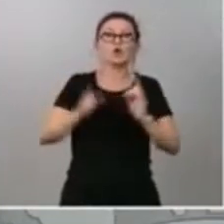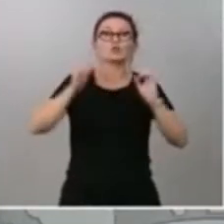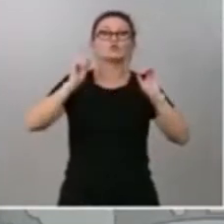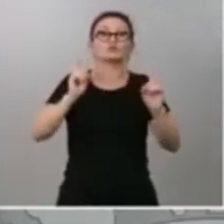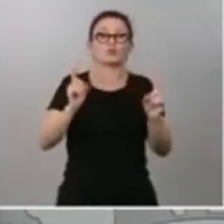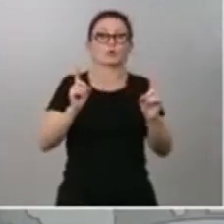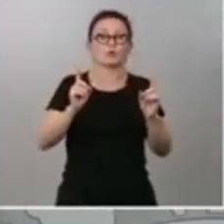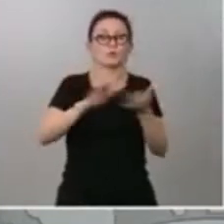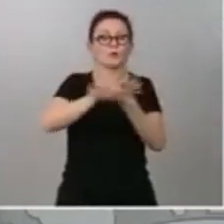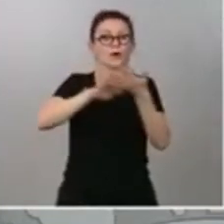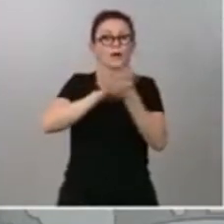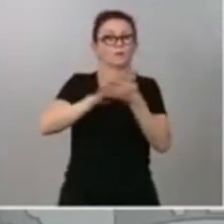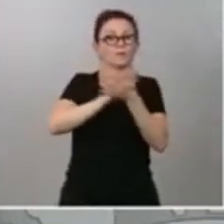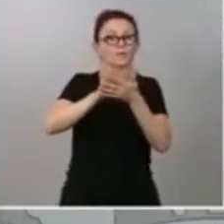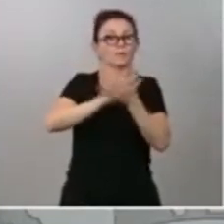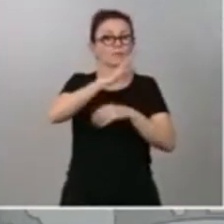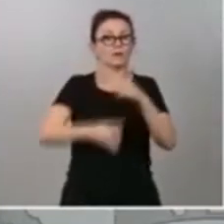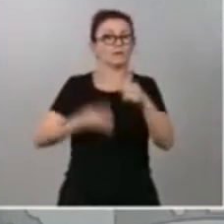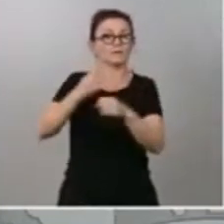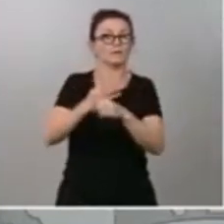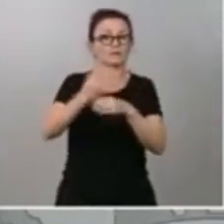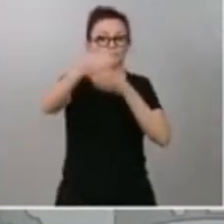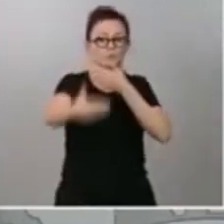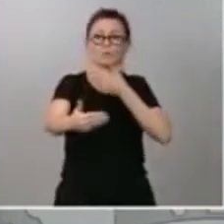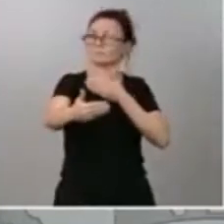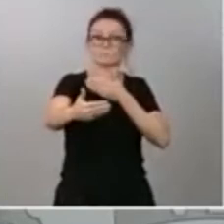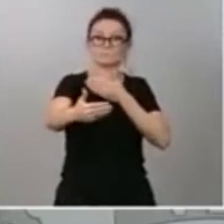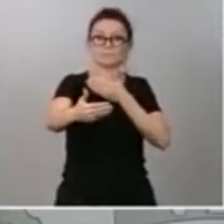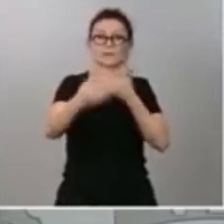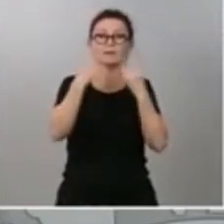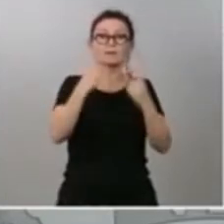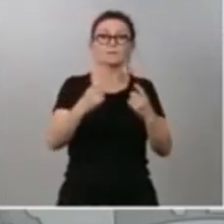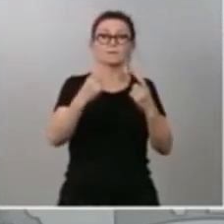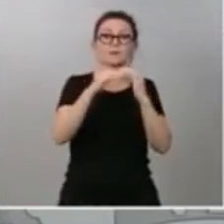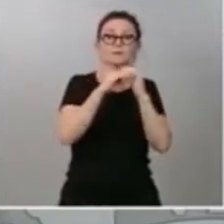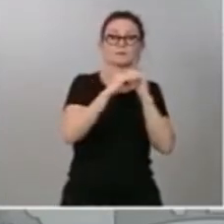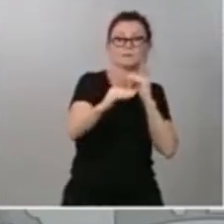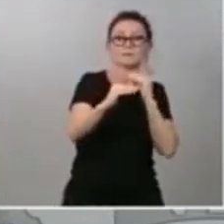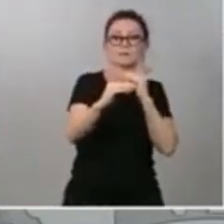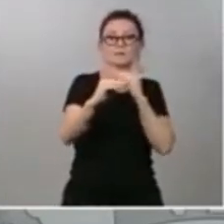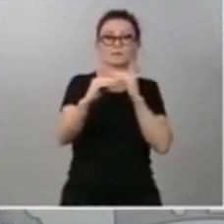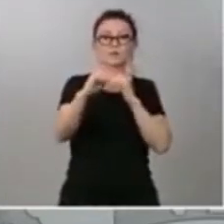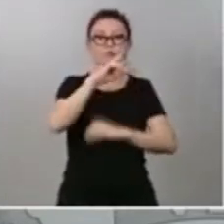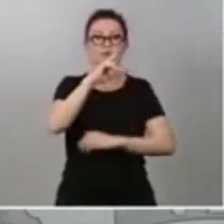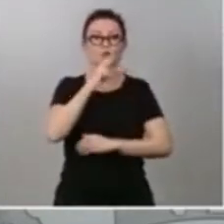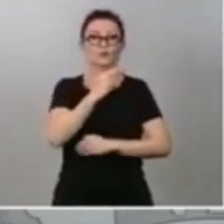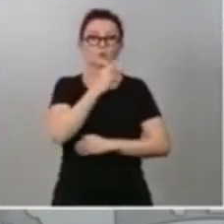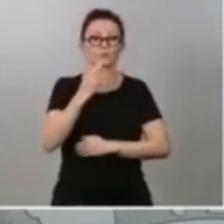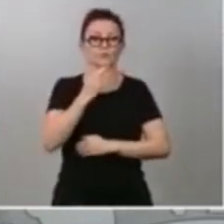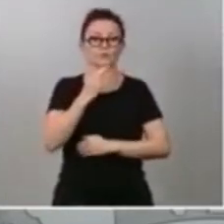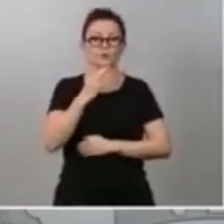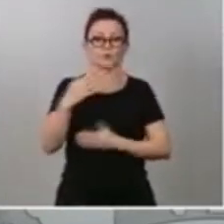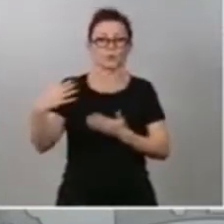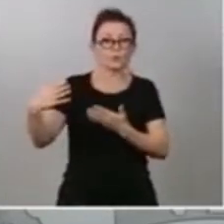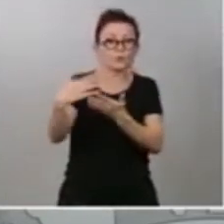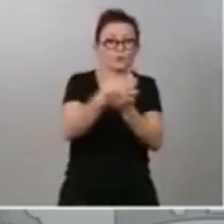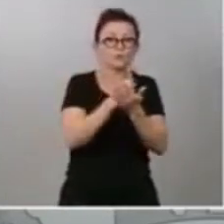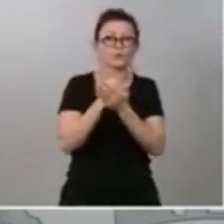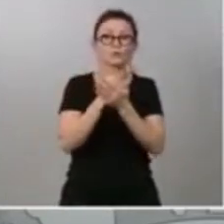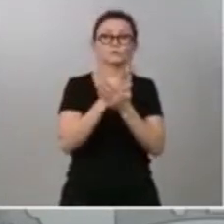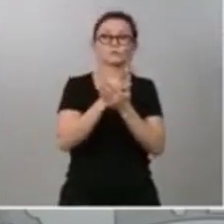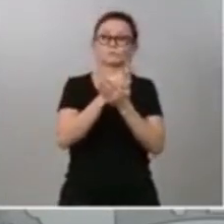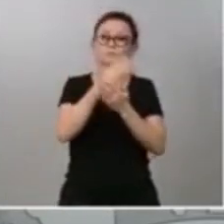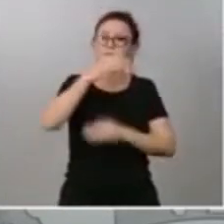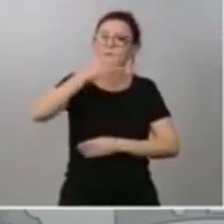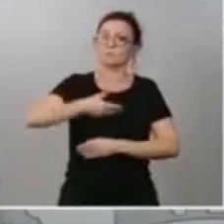Exigen en consecuencia estabilidad, compromiso por parte de todos porque determinarán nuestro futuro. Determinarán nuestro futuro